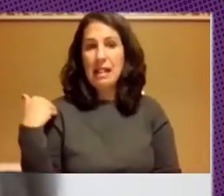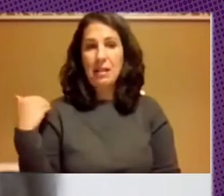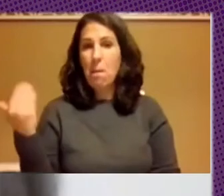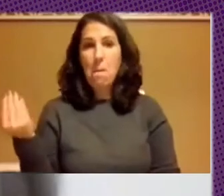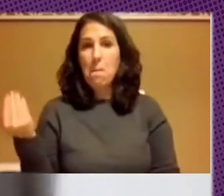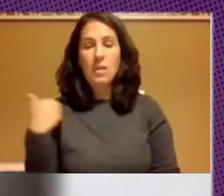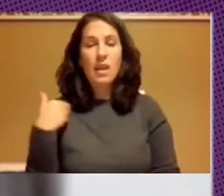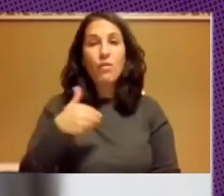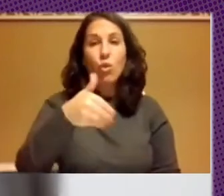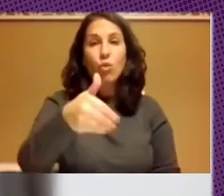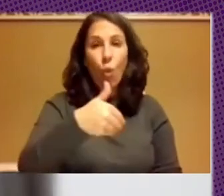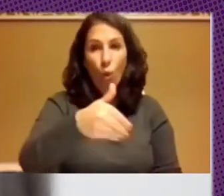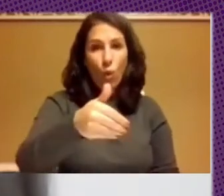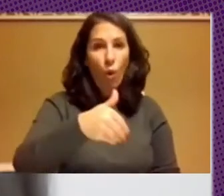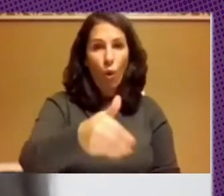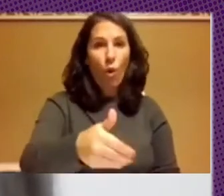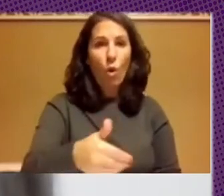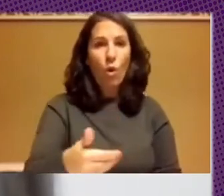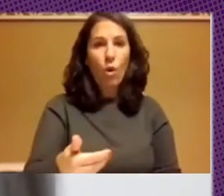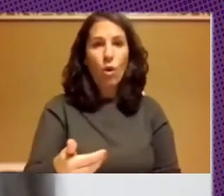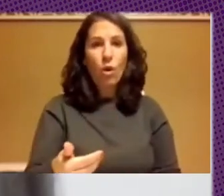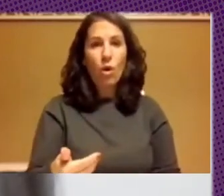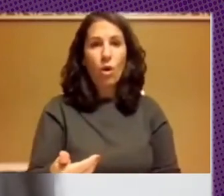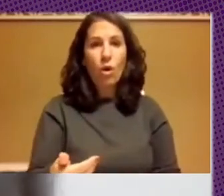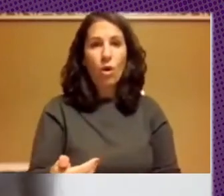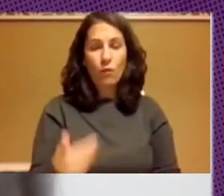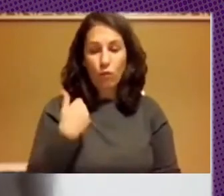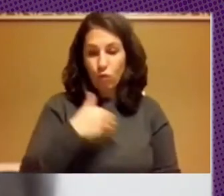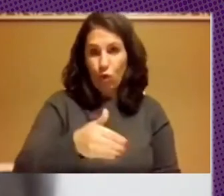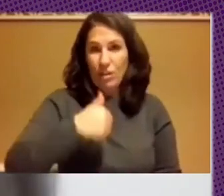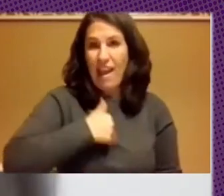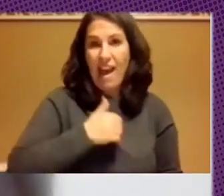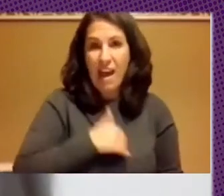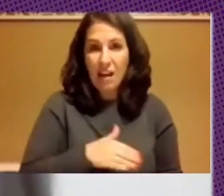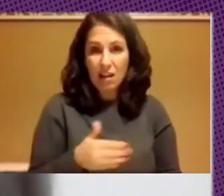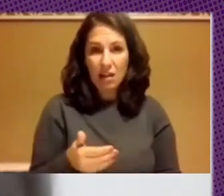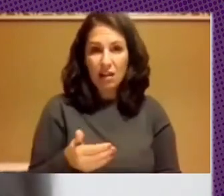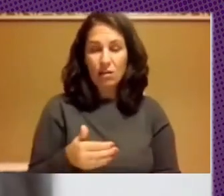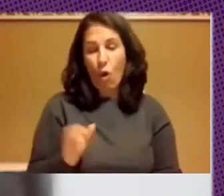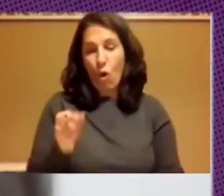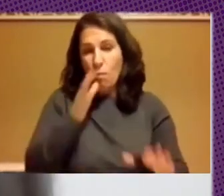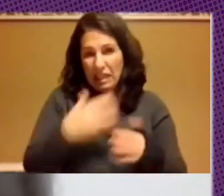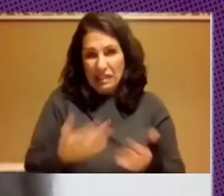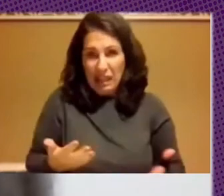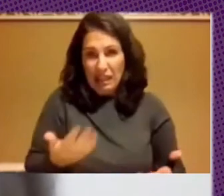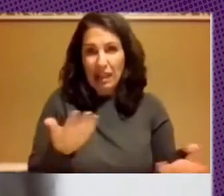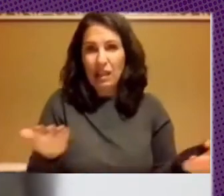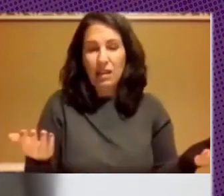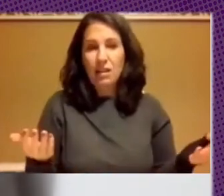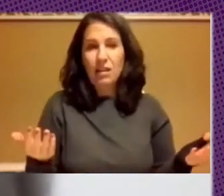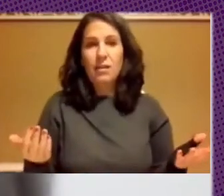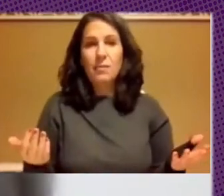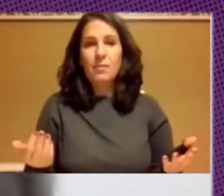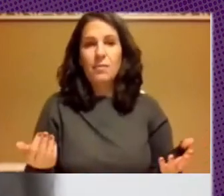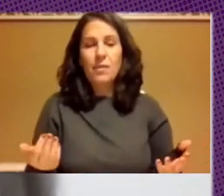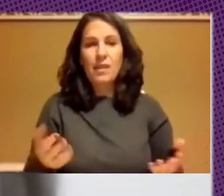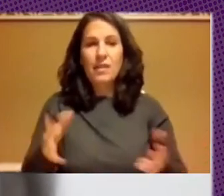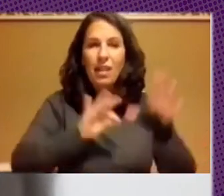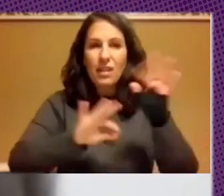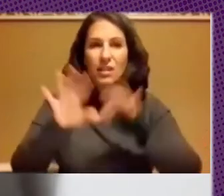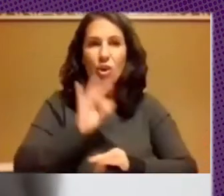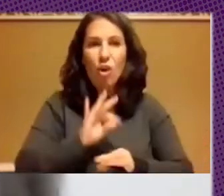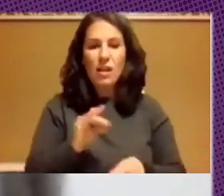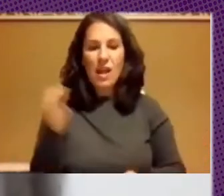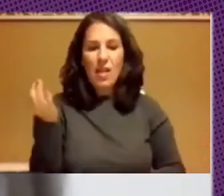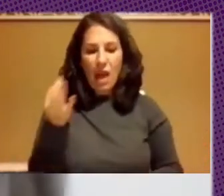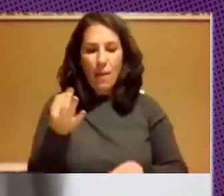inmediato al futuro inmediato yo diría al presente inmediato respecto a las decisiones que tenemos que